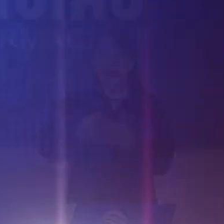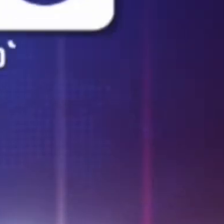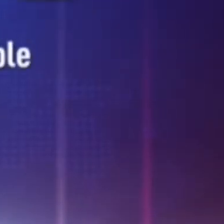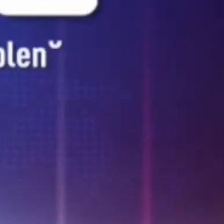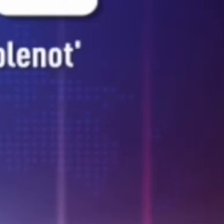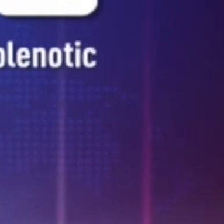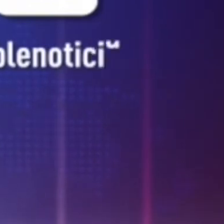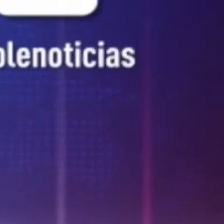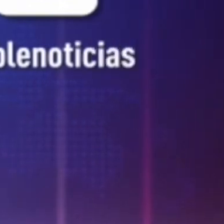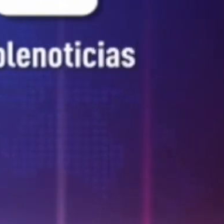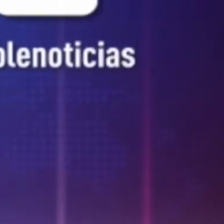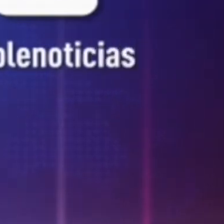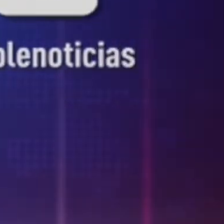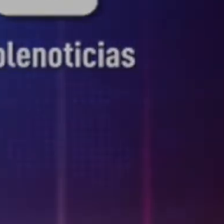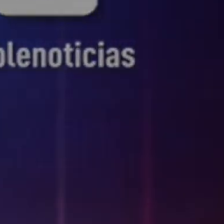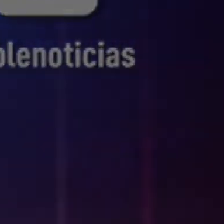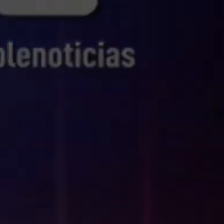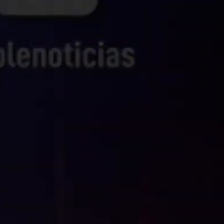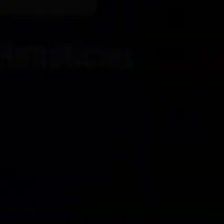¿Fu 46? ¿Cuál Consejo ¡Gracias!